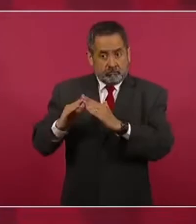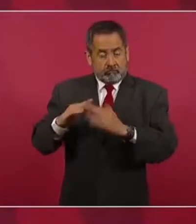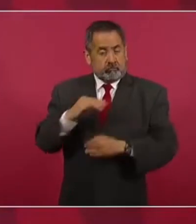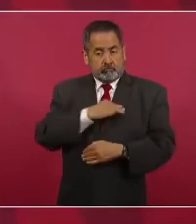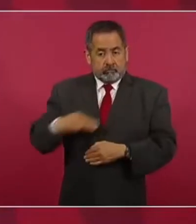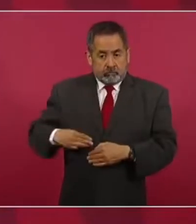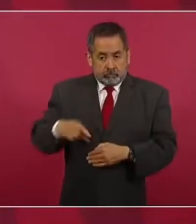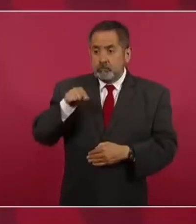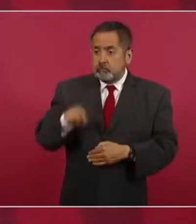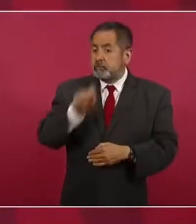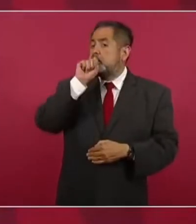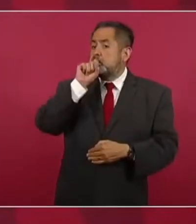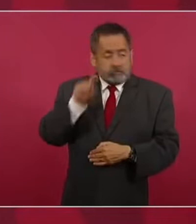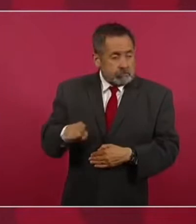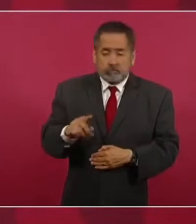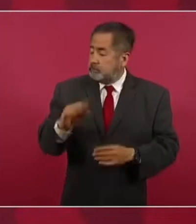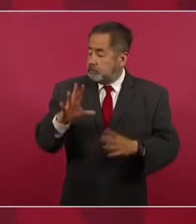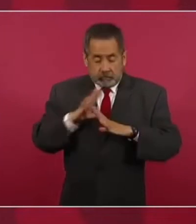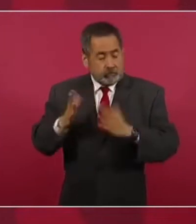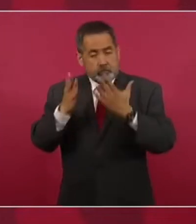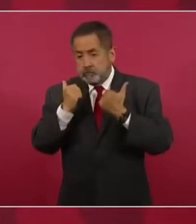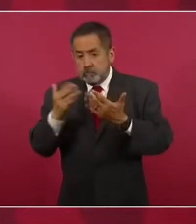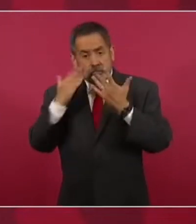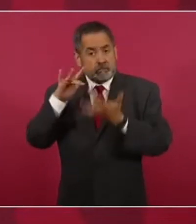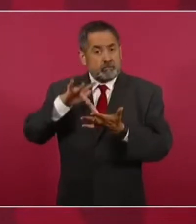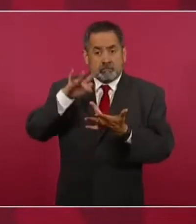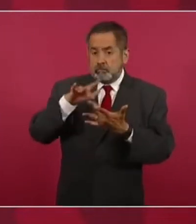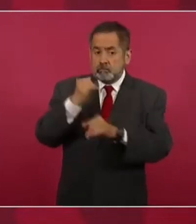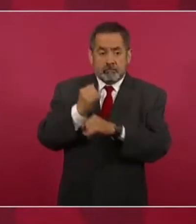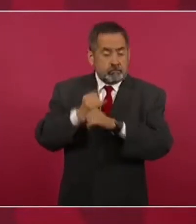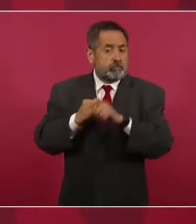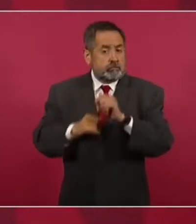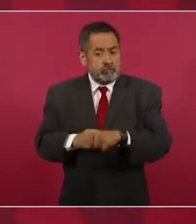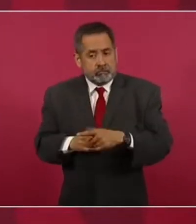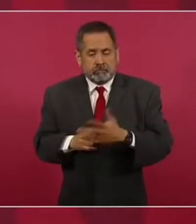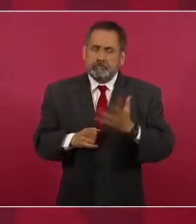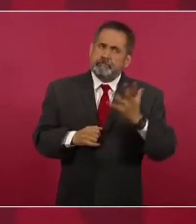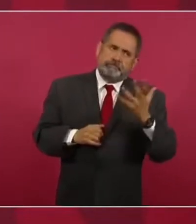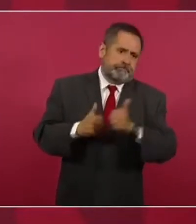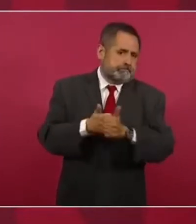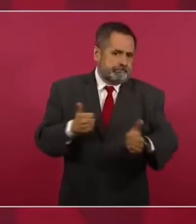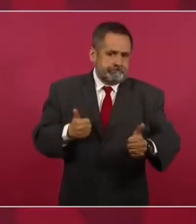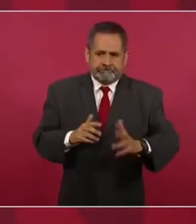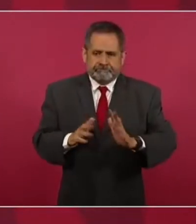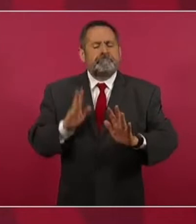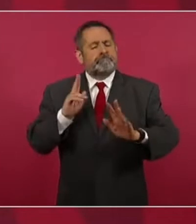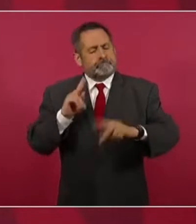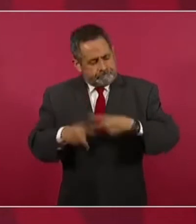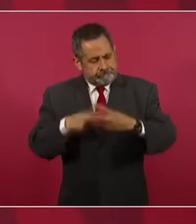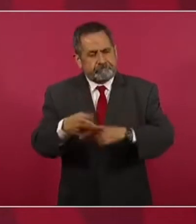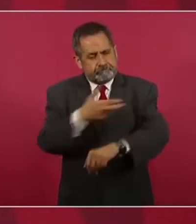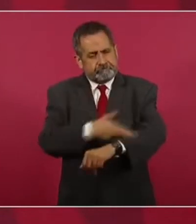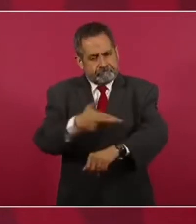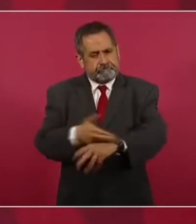Esto es un atraso que tenemos, pero vamos a resolverlo, en eso estamos.